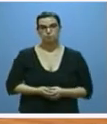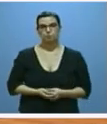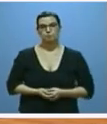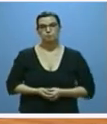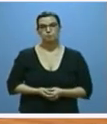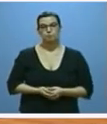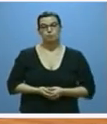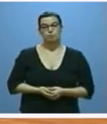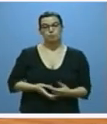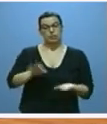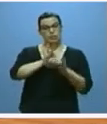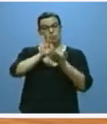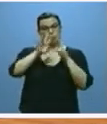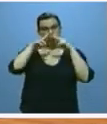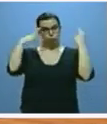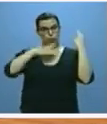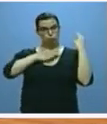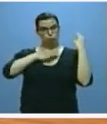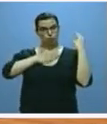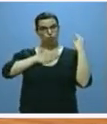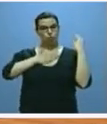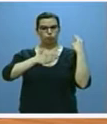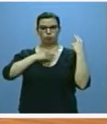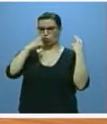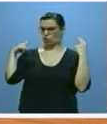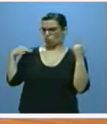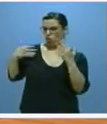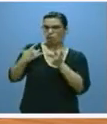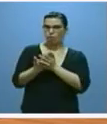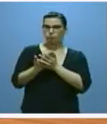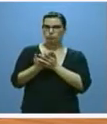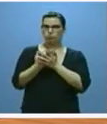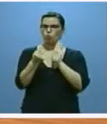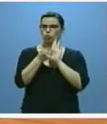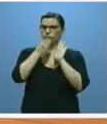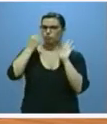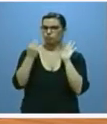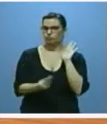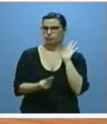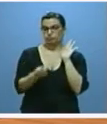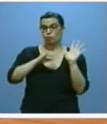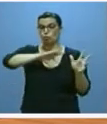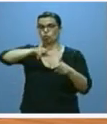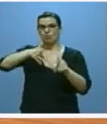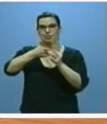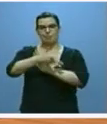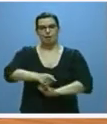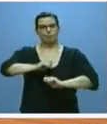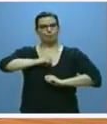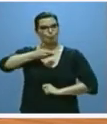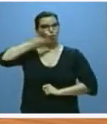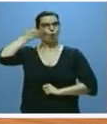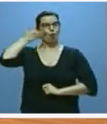Nuestros servicios públicos han confirmado en el último año su buena valoración. Creo que esta noticia es un honor para la comunidad.